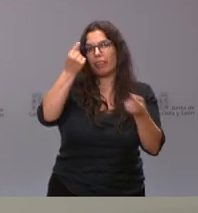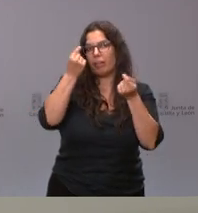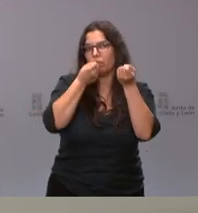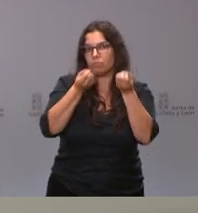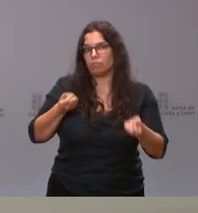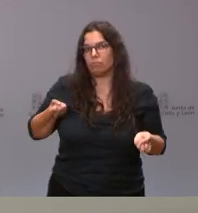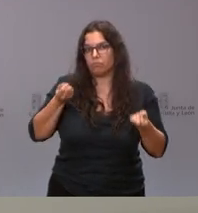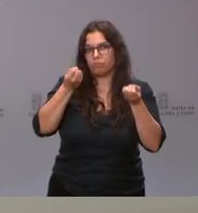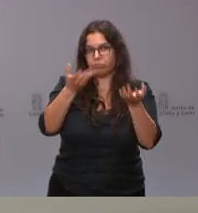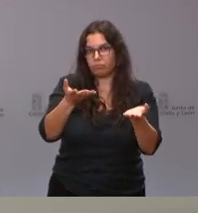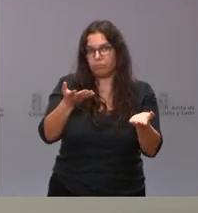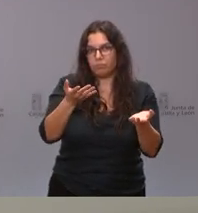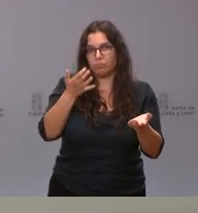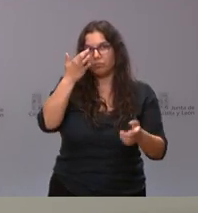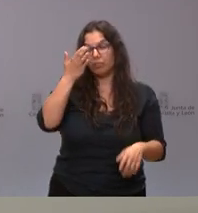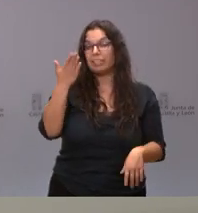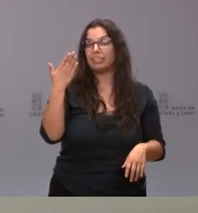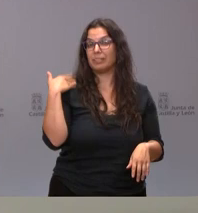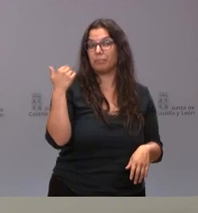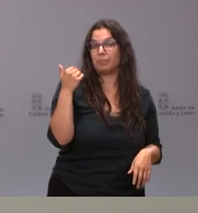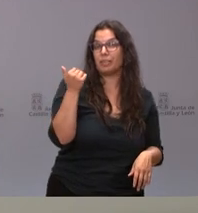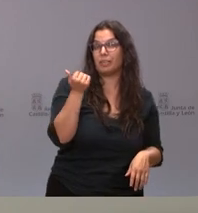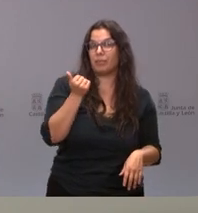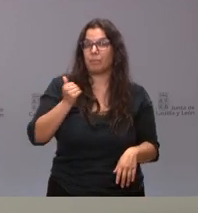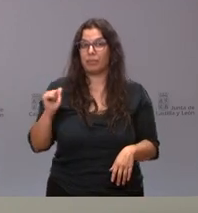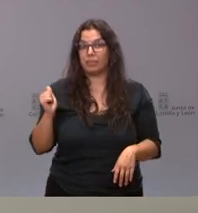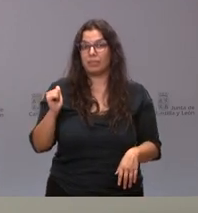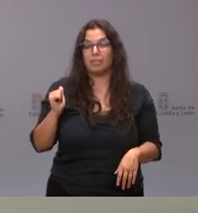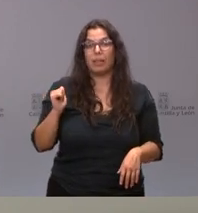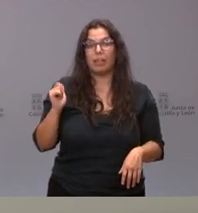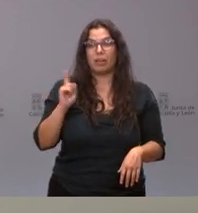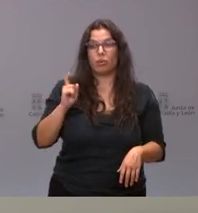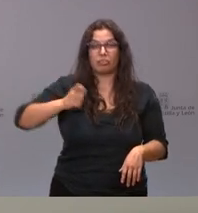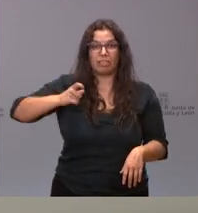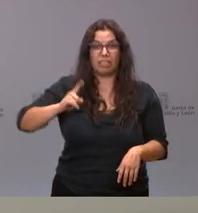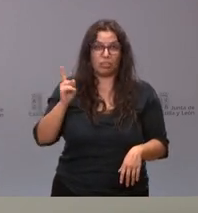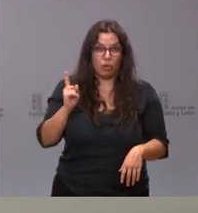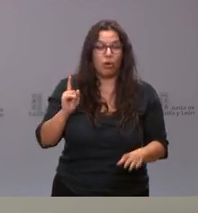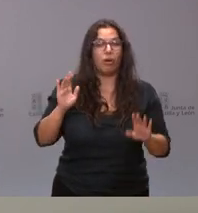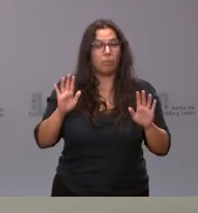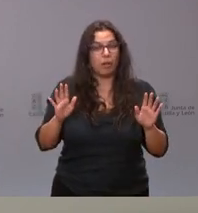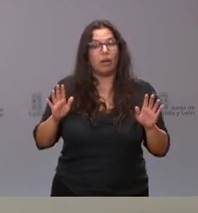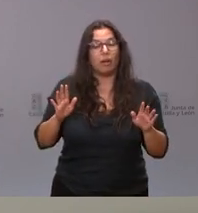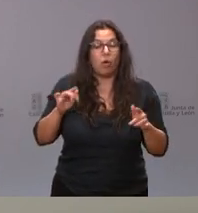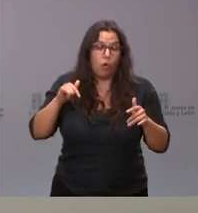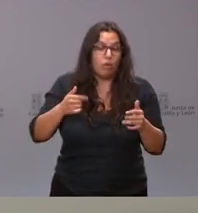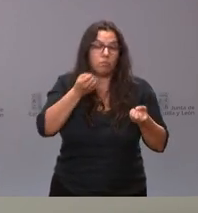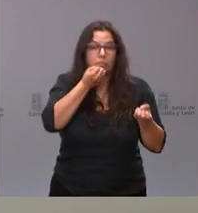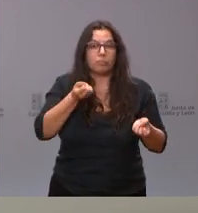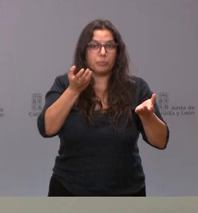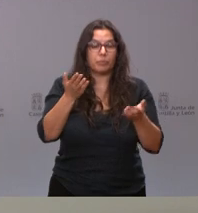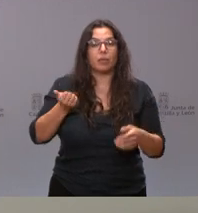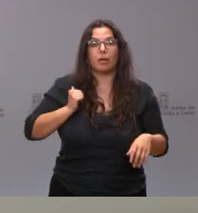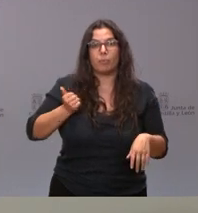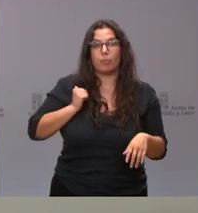que ya no lo di el día siguiente y no lo estamos dando ya con carácter habitual, pero sí significar que hoy, más